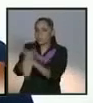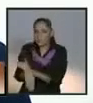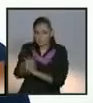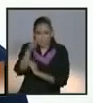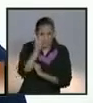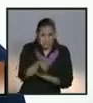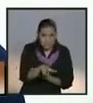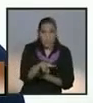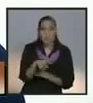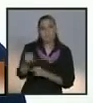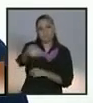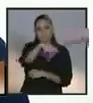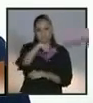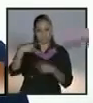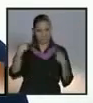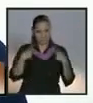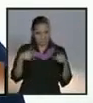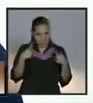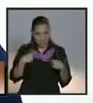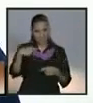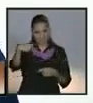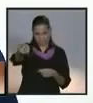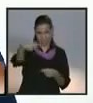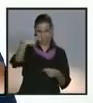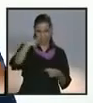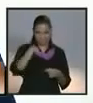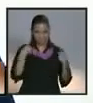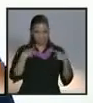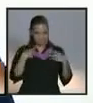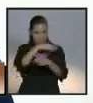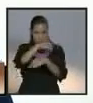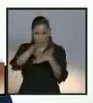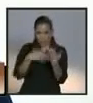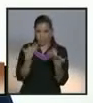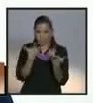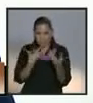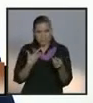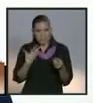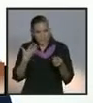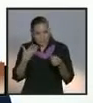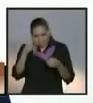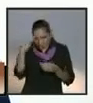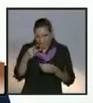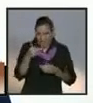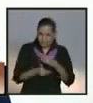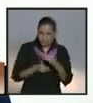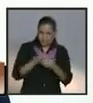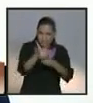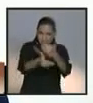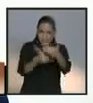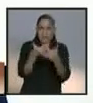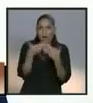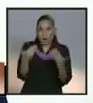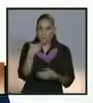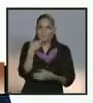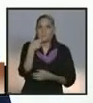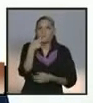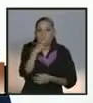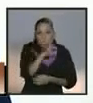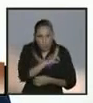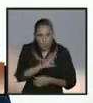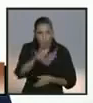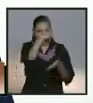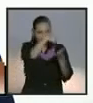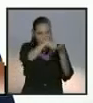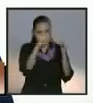sin duda mucho mejor. Hoy las familias pueden forjar un patrimonio y tener acceso a una vivienda digna. Hoy tenemos